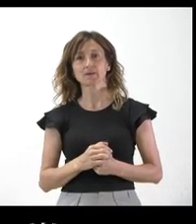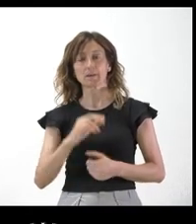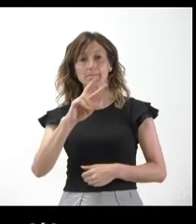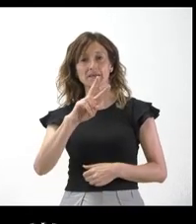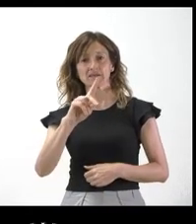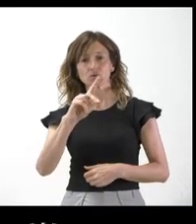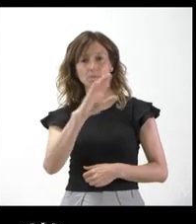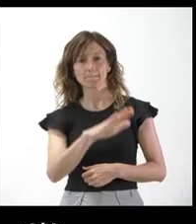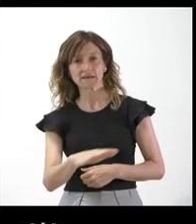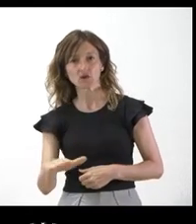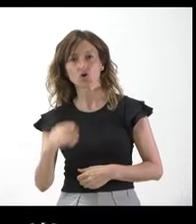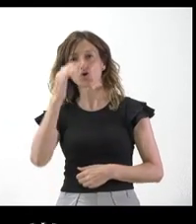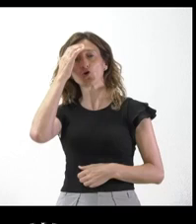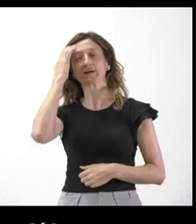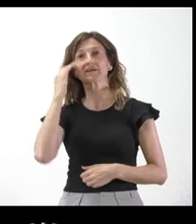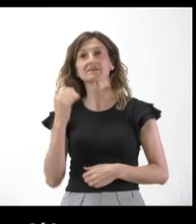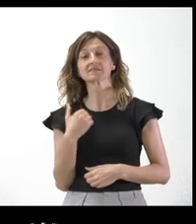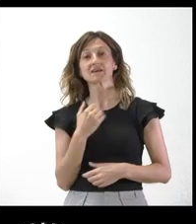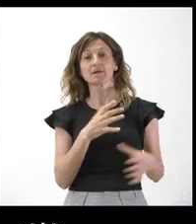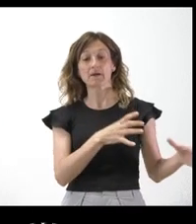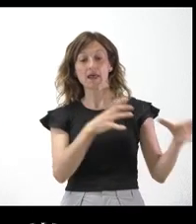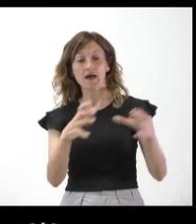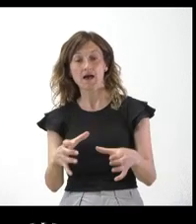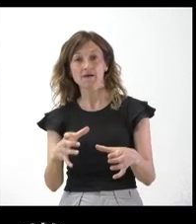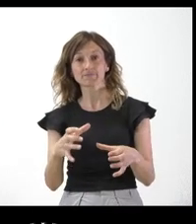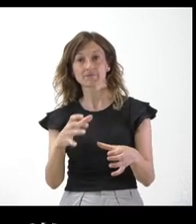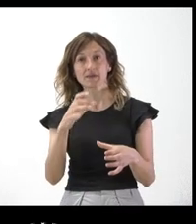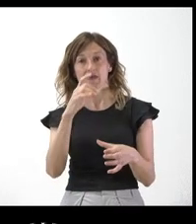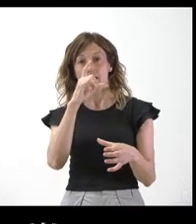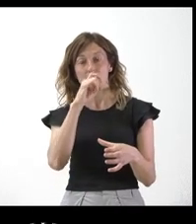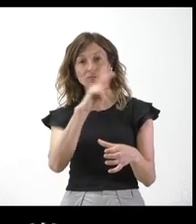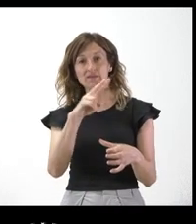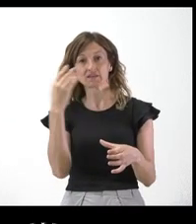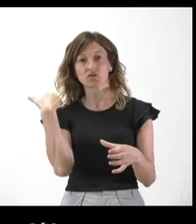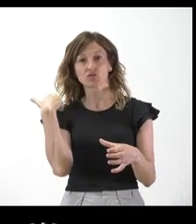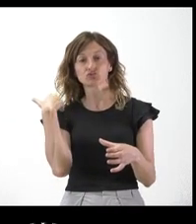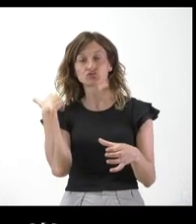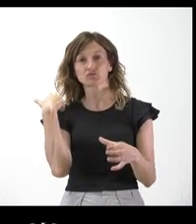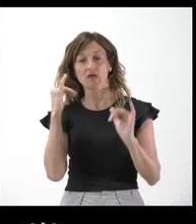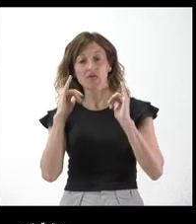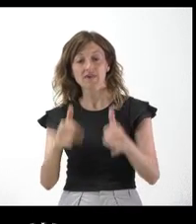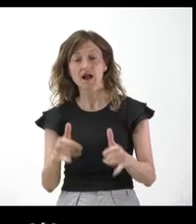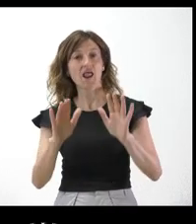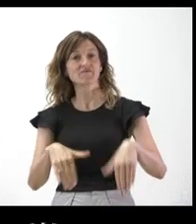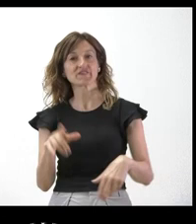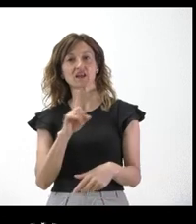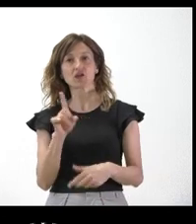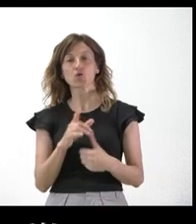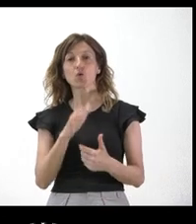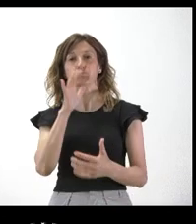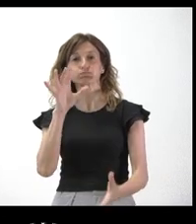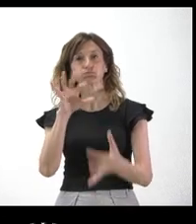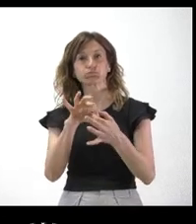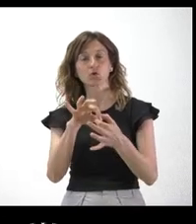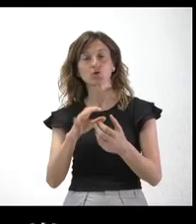menores que iban a llegar a Castilla y León en 2022 finalmente no llegaron a esta comunidad? ¿Tiene que ver con que no